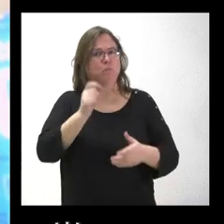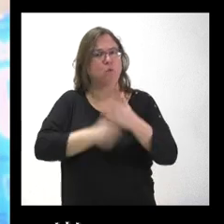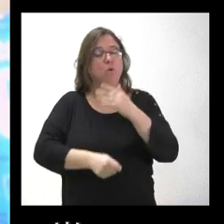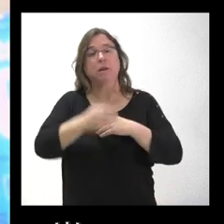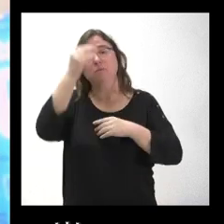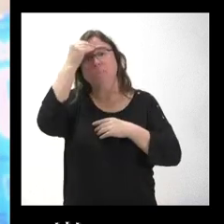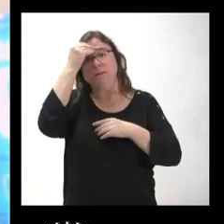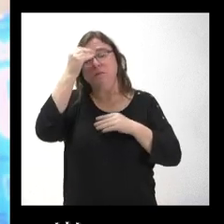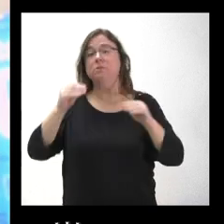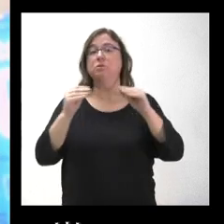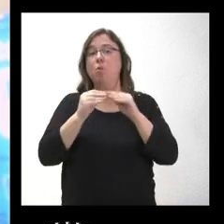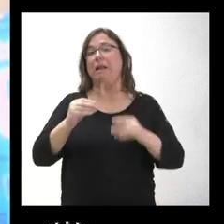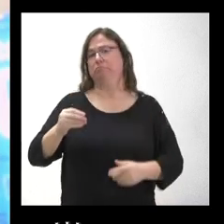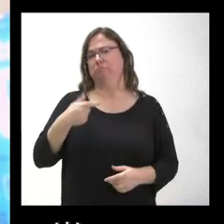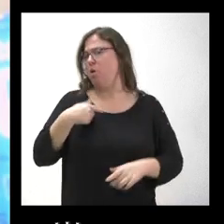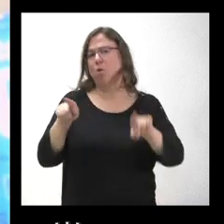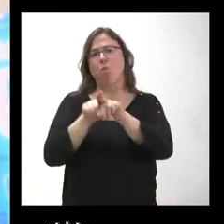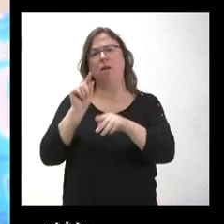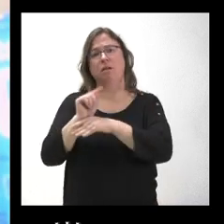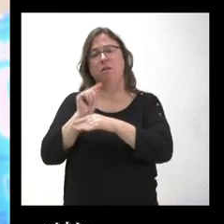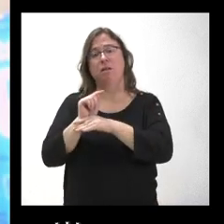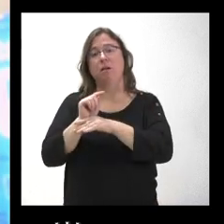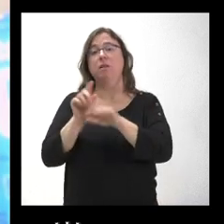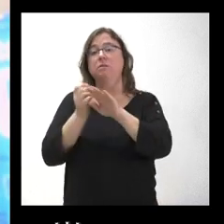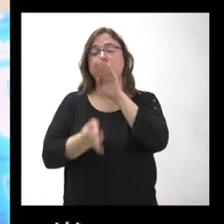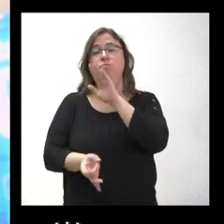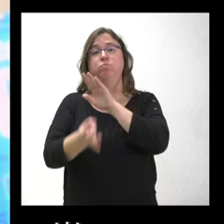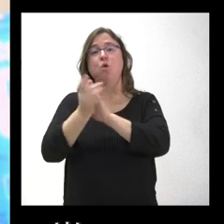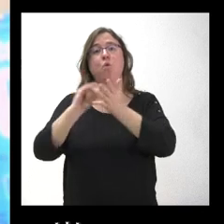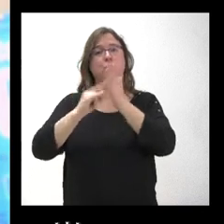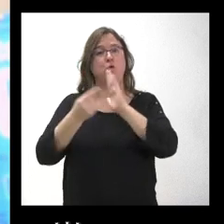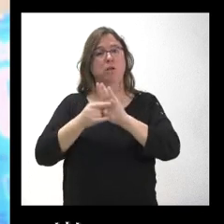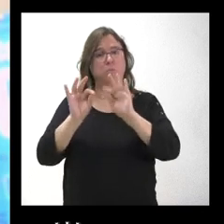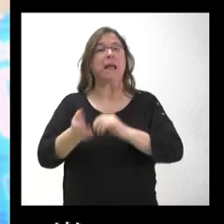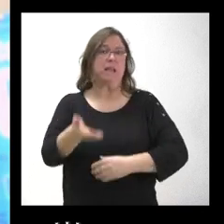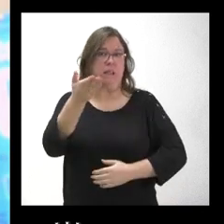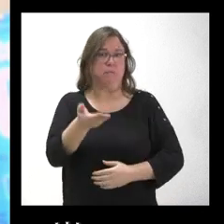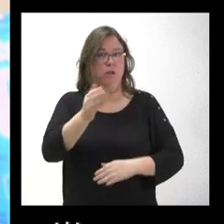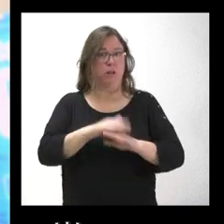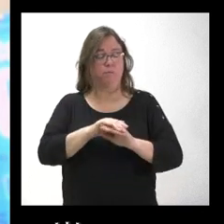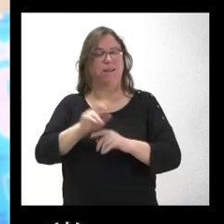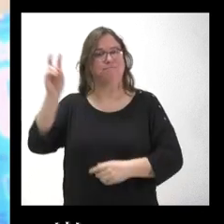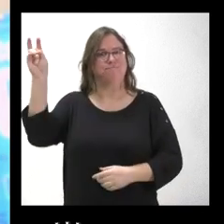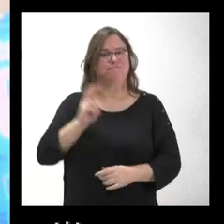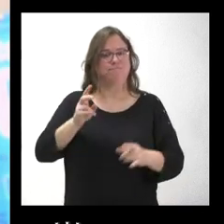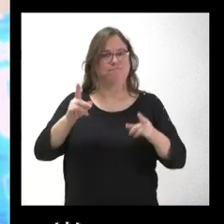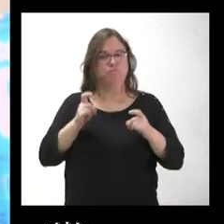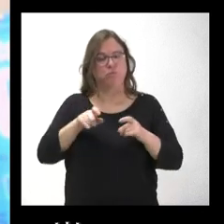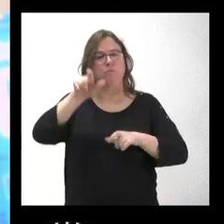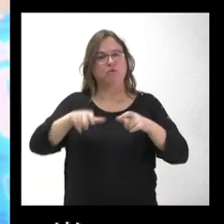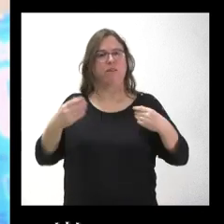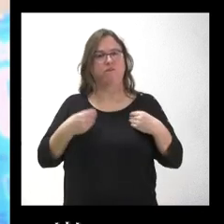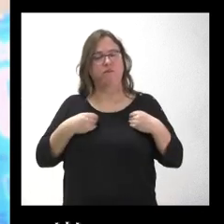es criticable que, en nacimiento de este proyecto importante para repoblar las diferentes provincias,